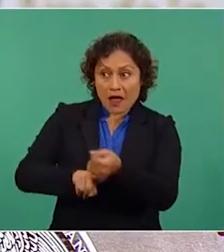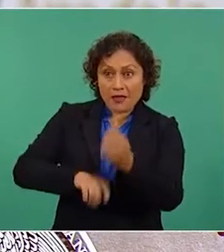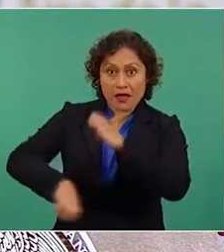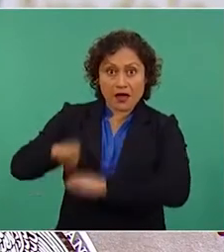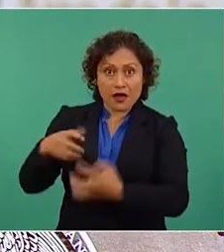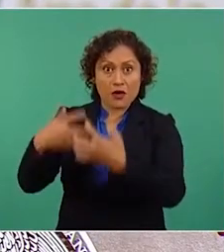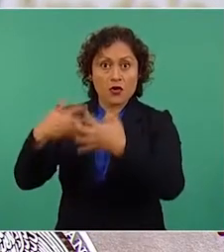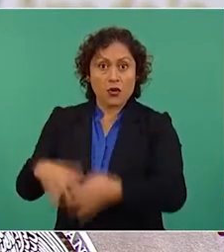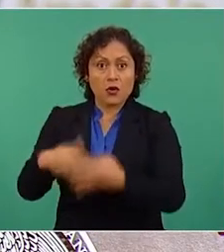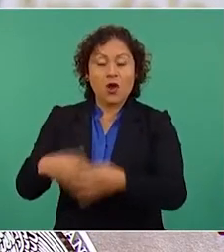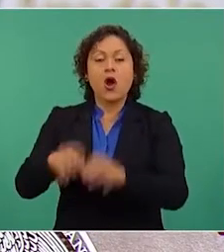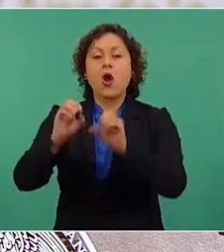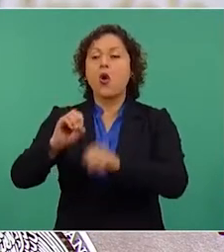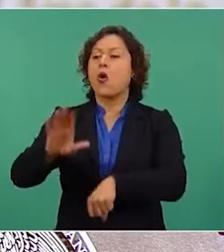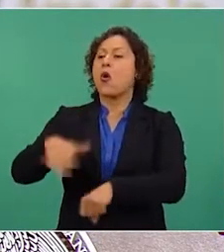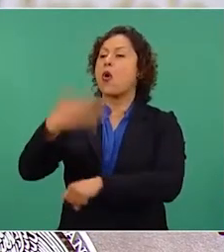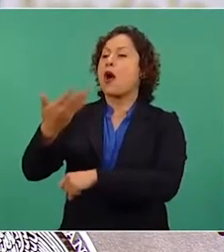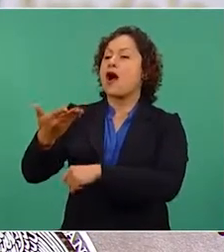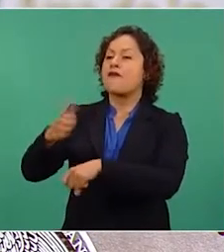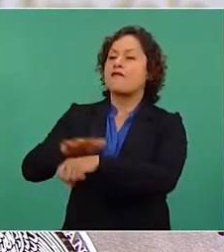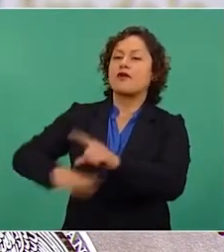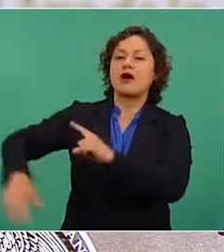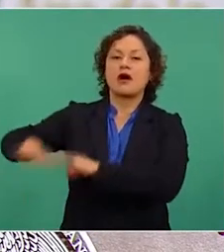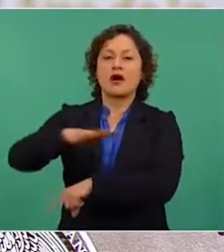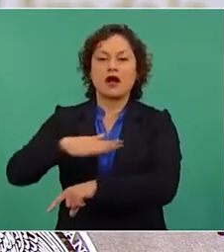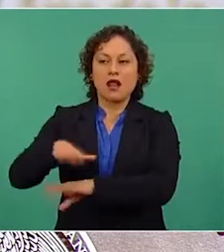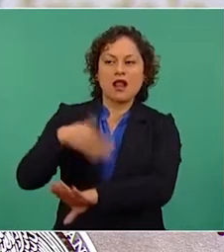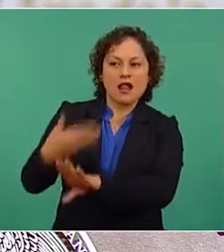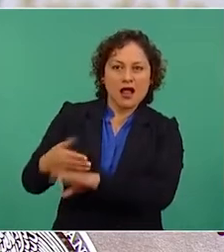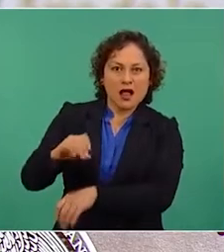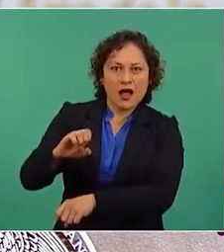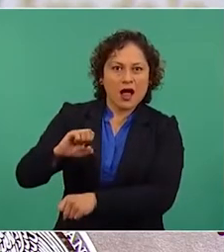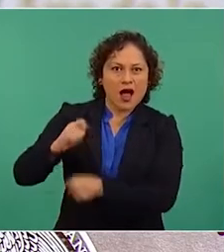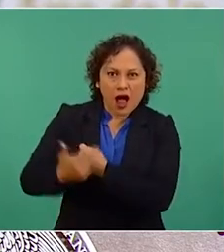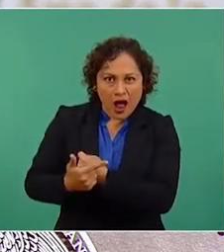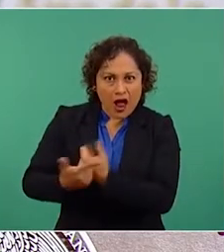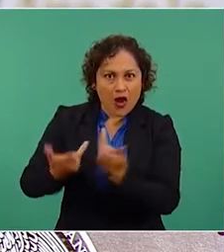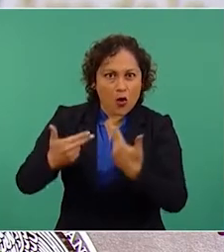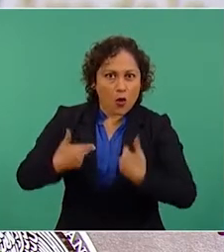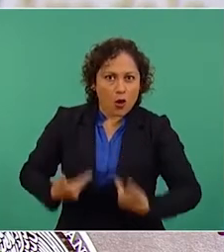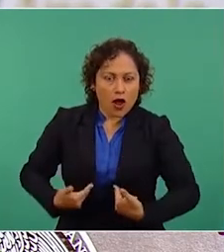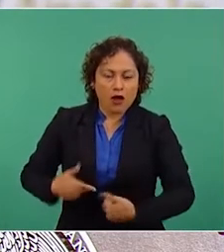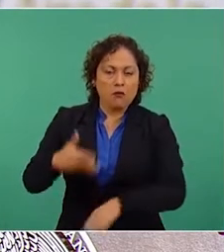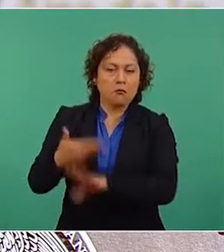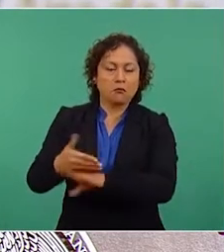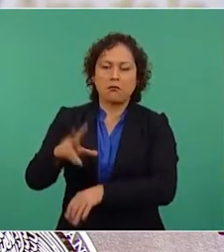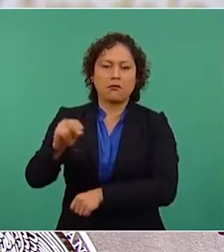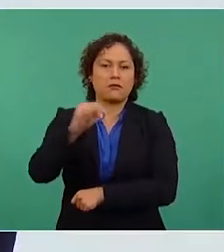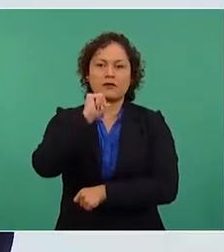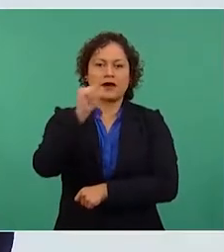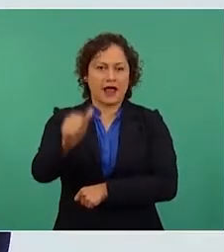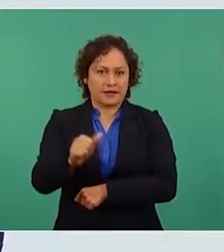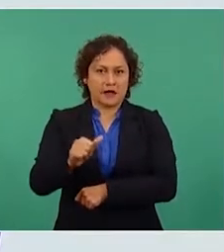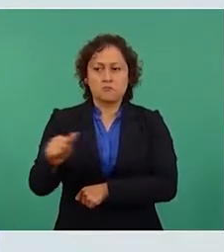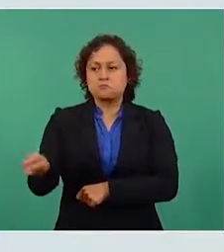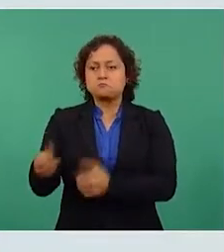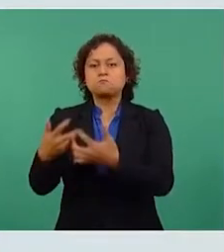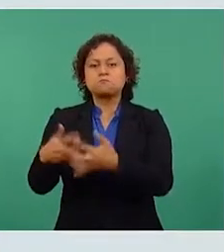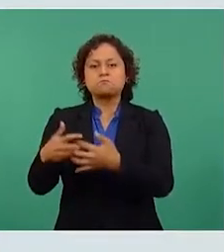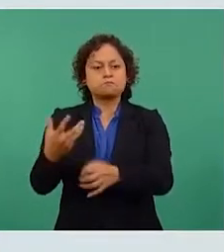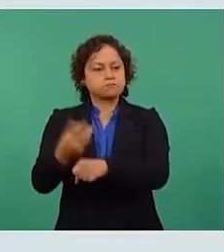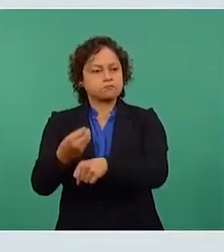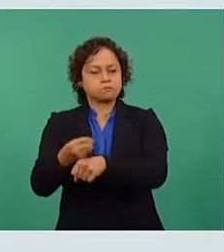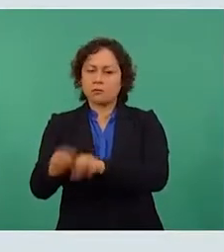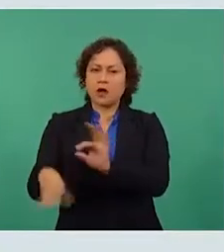población. La unidad 2 entró en operación una vez que terminó el mantenimiento, y hoy la central está